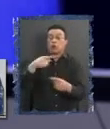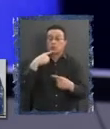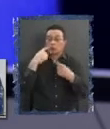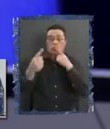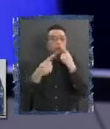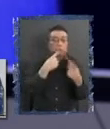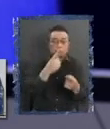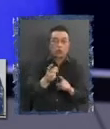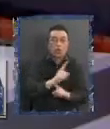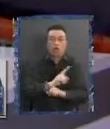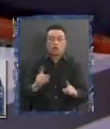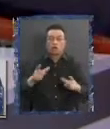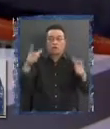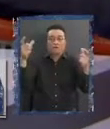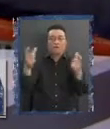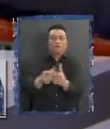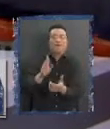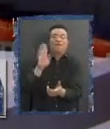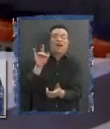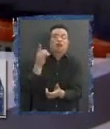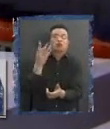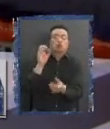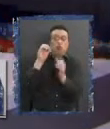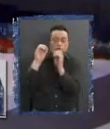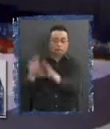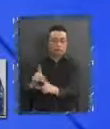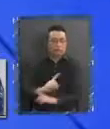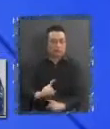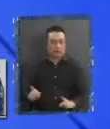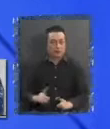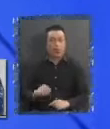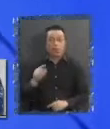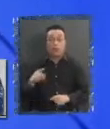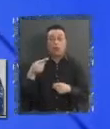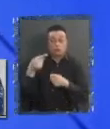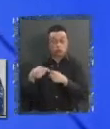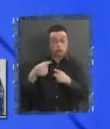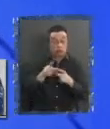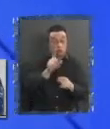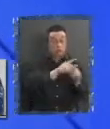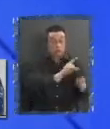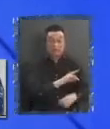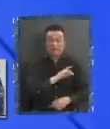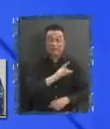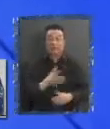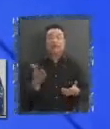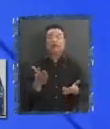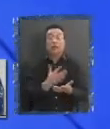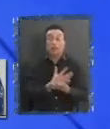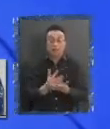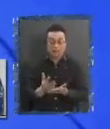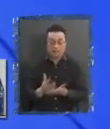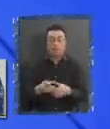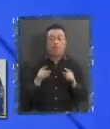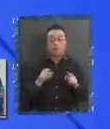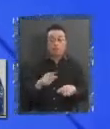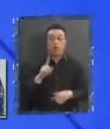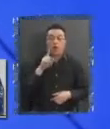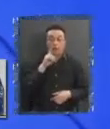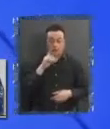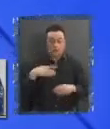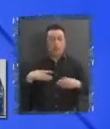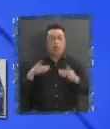si le pueden poner o no el vertedero. Bueno, te aclaro, te aclaro. El resto de los chilenos, ¿qué es lo que pasa? Que tenemos democracia